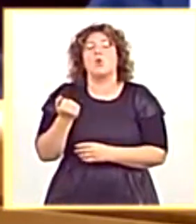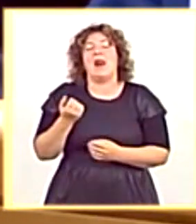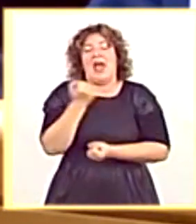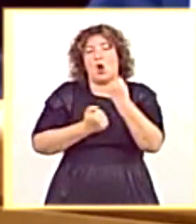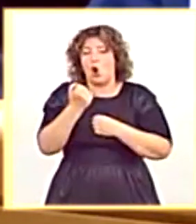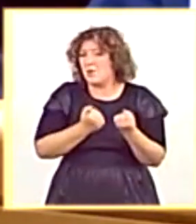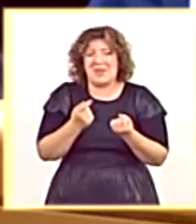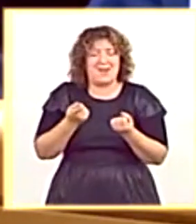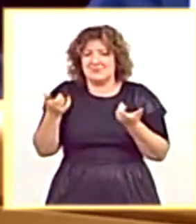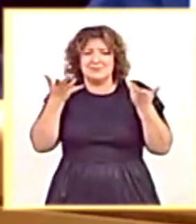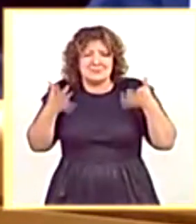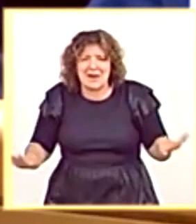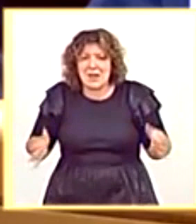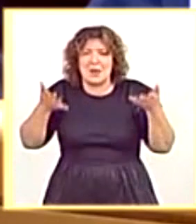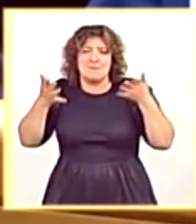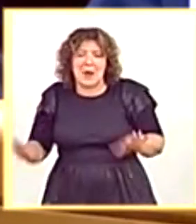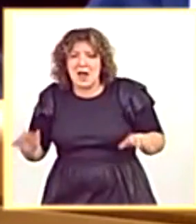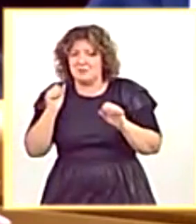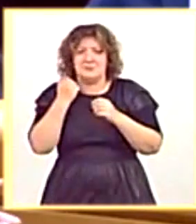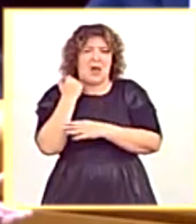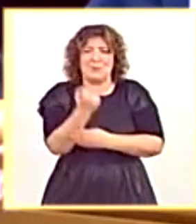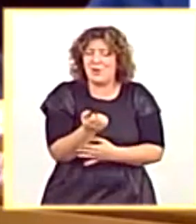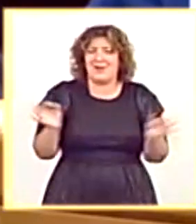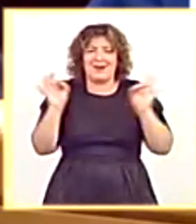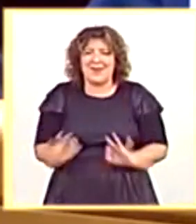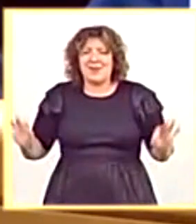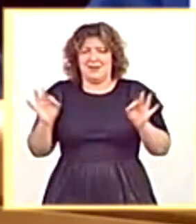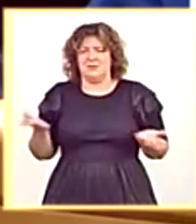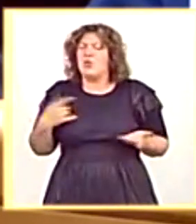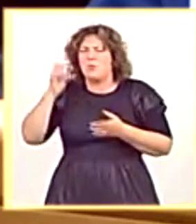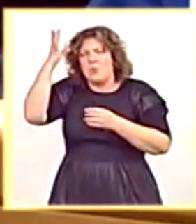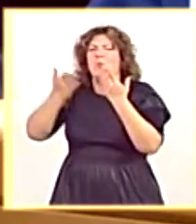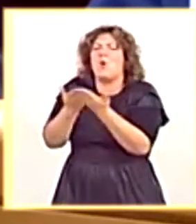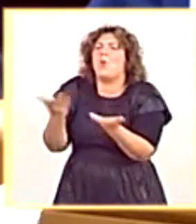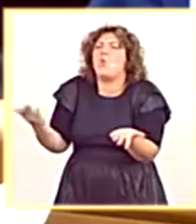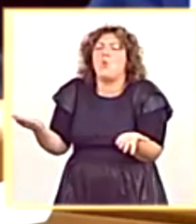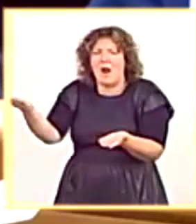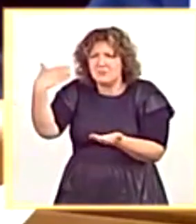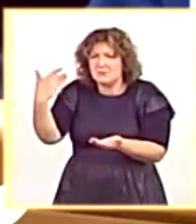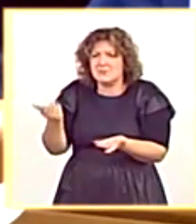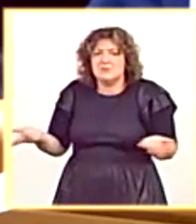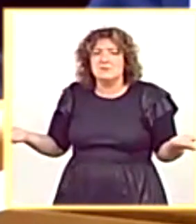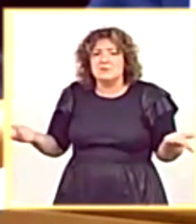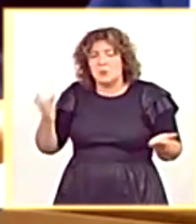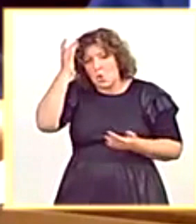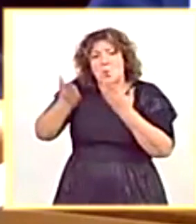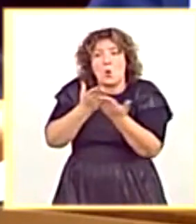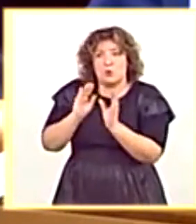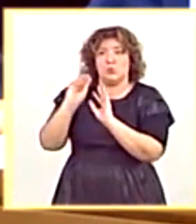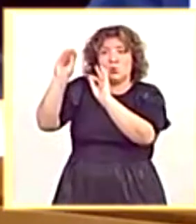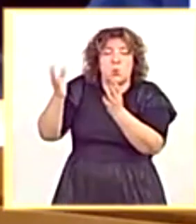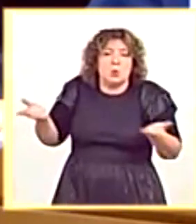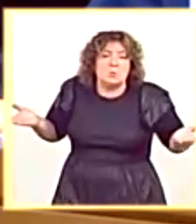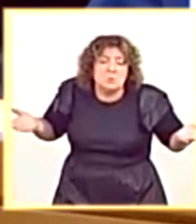avanzando en la lucha contra la pandemia. ¿Cuáles son sus propuestas, señoría? Hombre, en fin, sus propuestas son